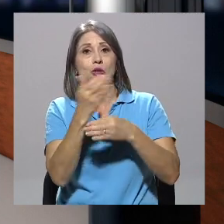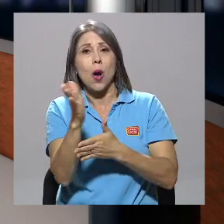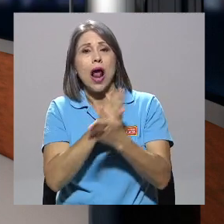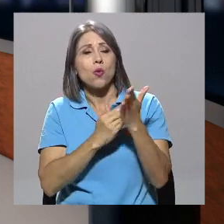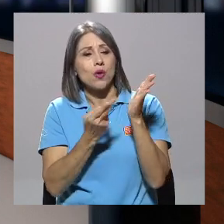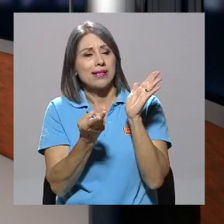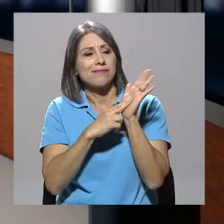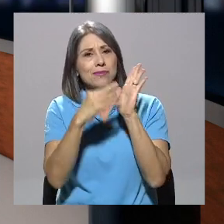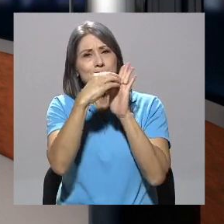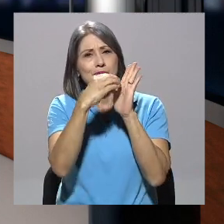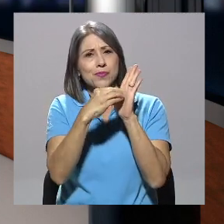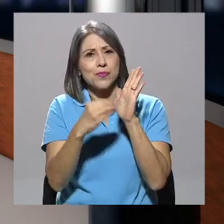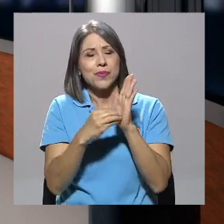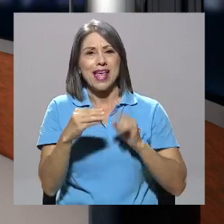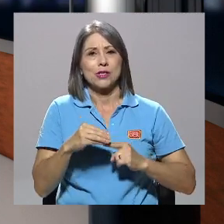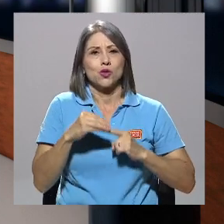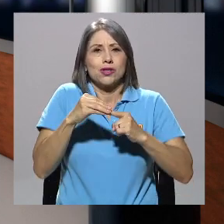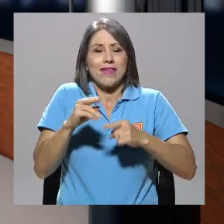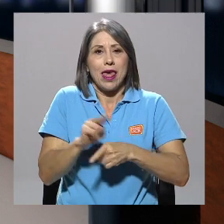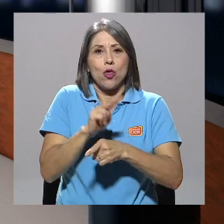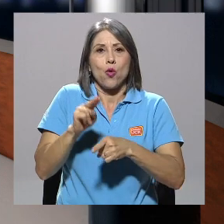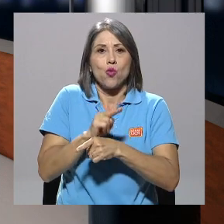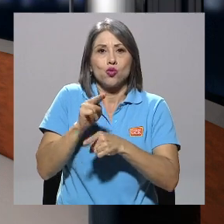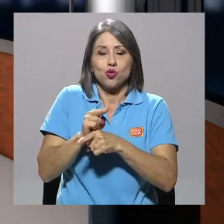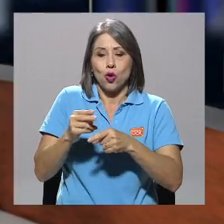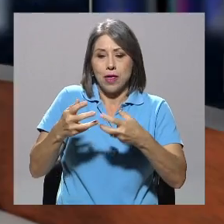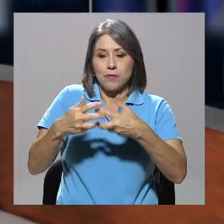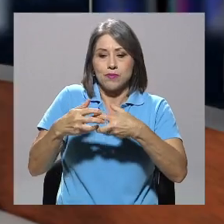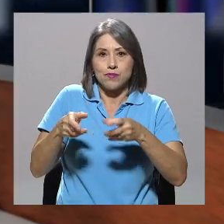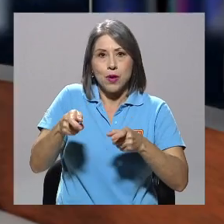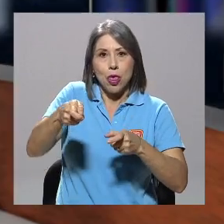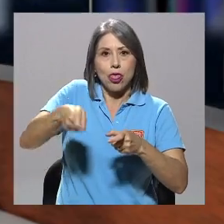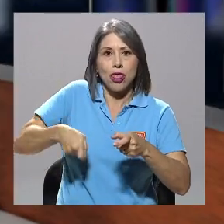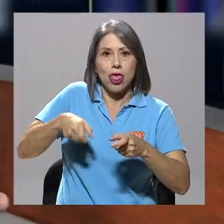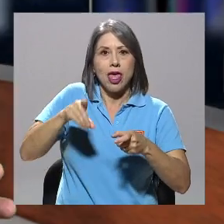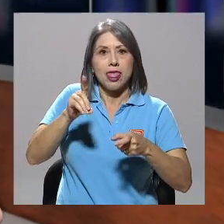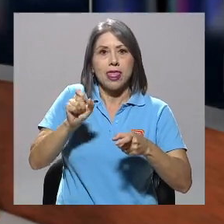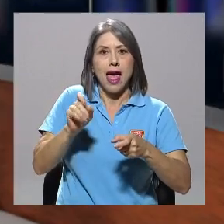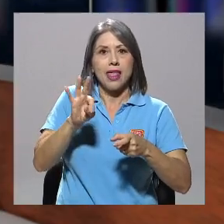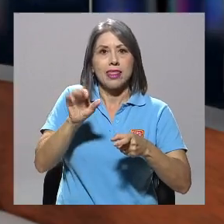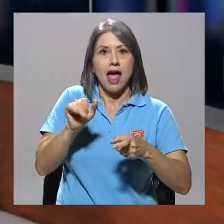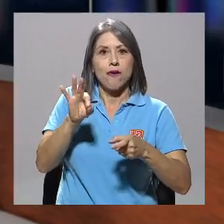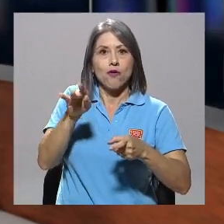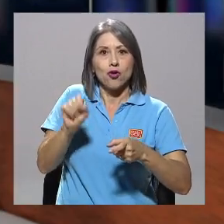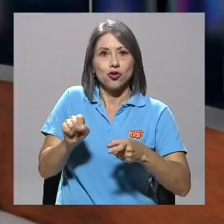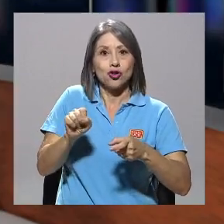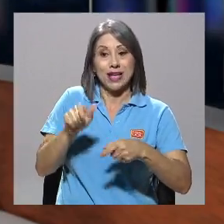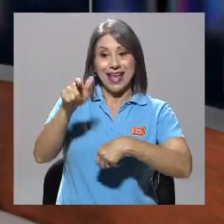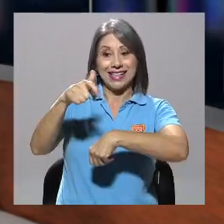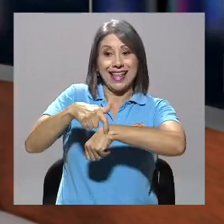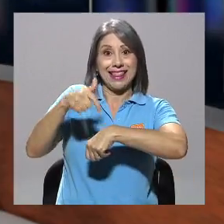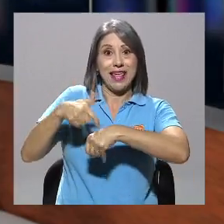exclusividad en el uso de sus datáforos. Solo durante ese lapso de estudios se calcula que la empresa recibió